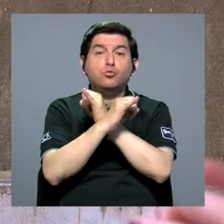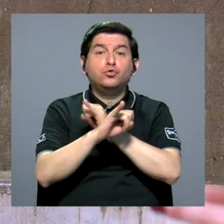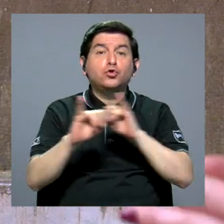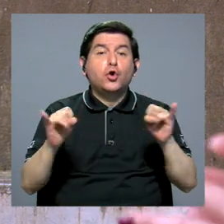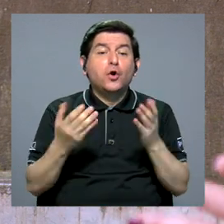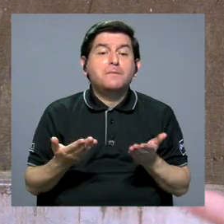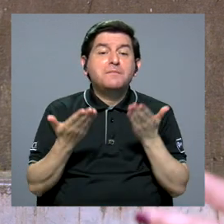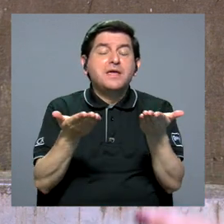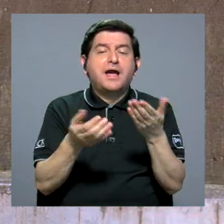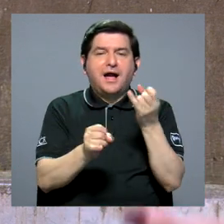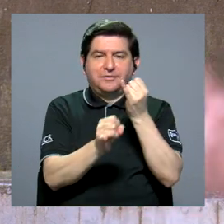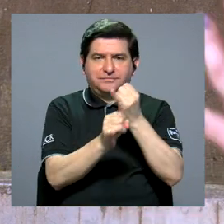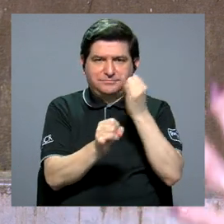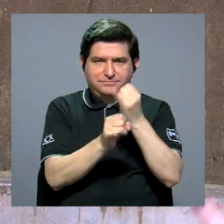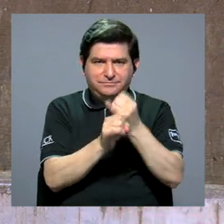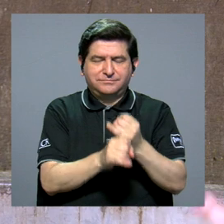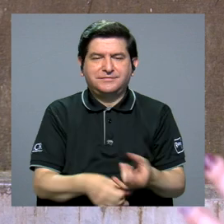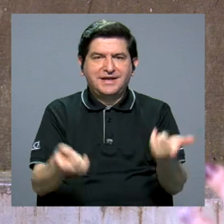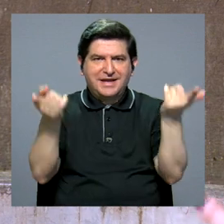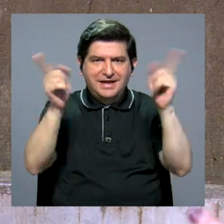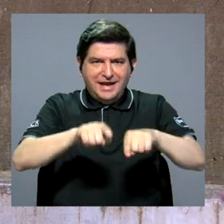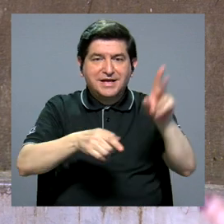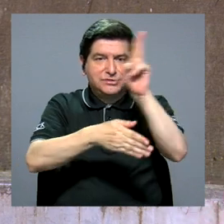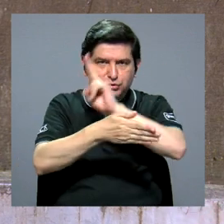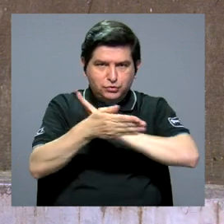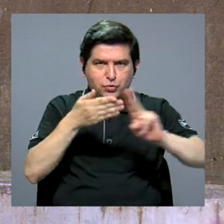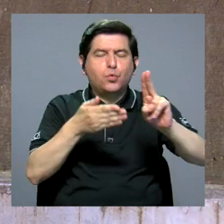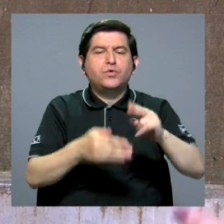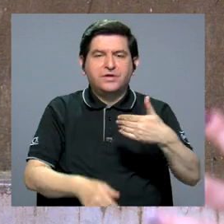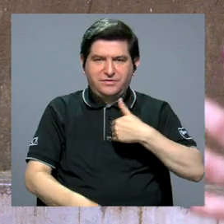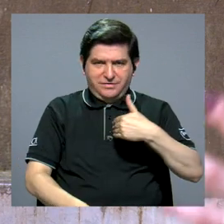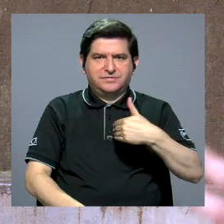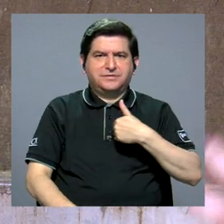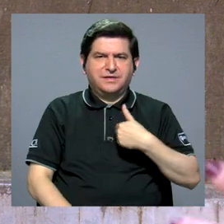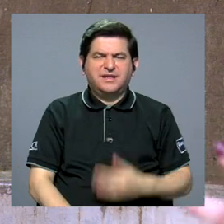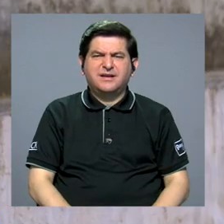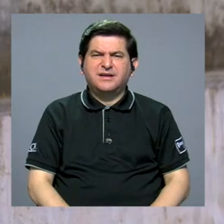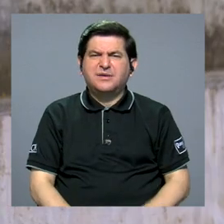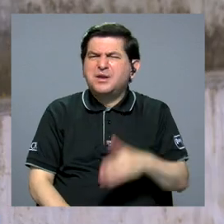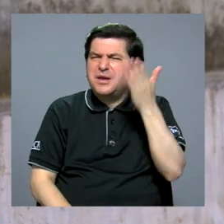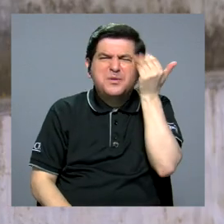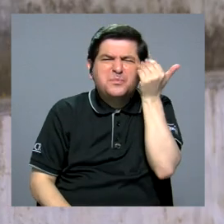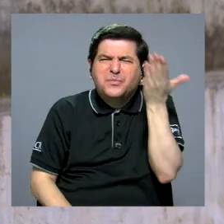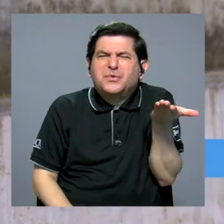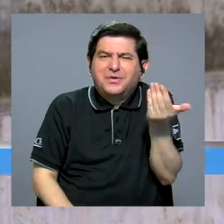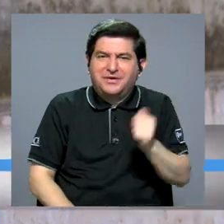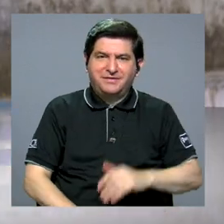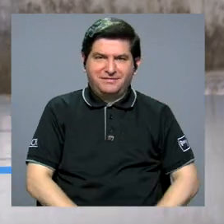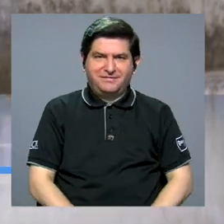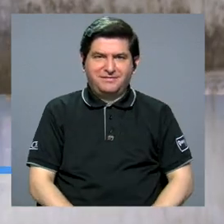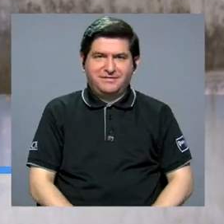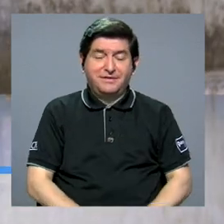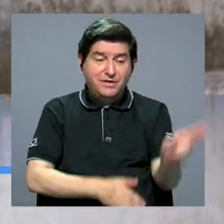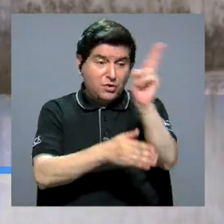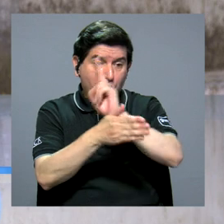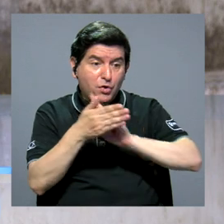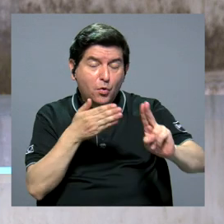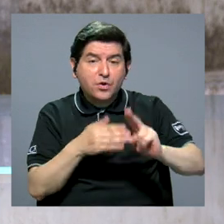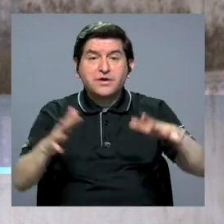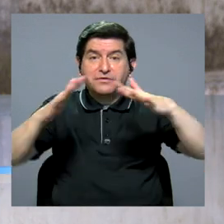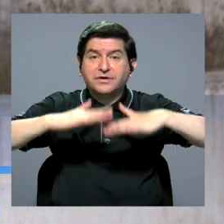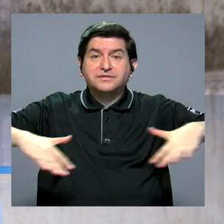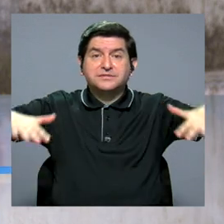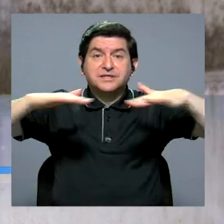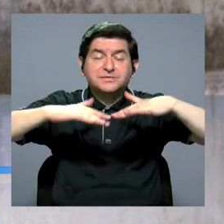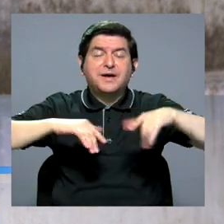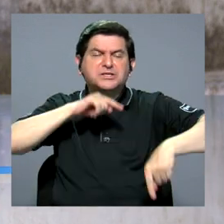que se le otorga a algunas instituciones y que en este caso las universidades la tienen. ¿Por qué la tienen? Bueno, pues justamente que la universidad sea un